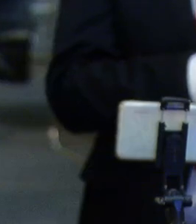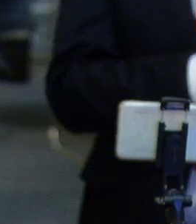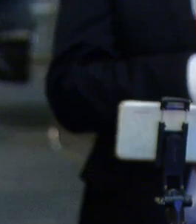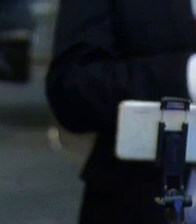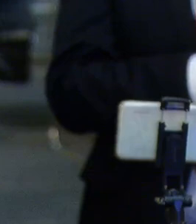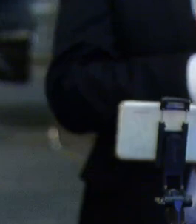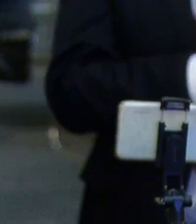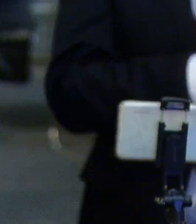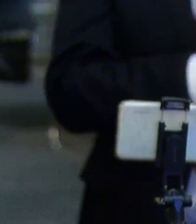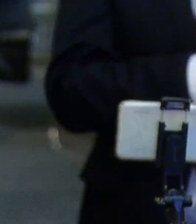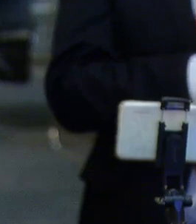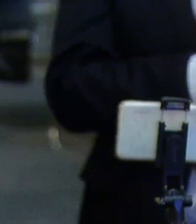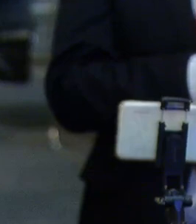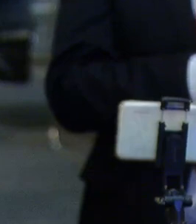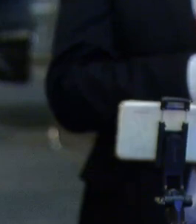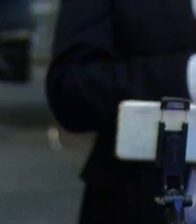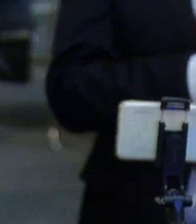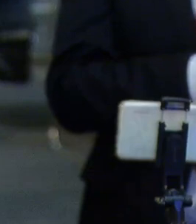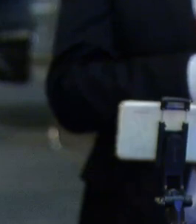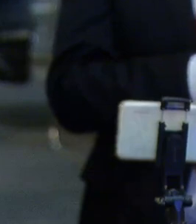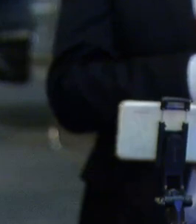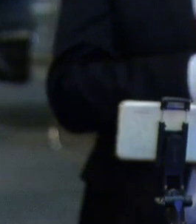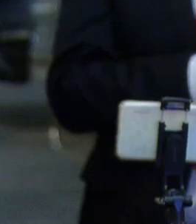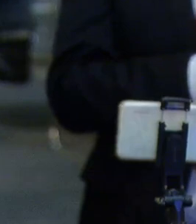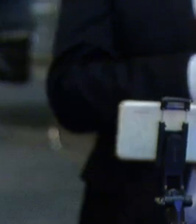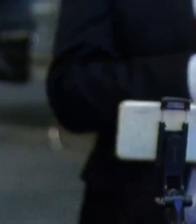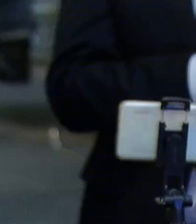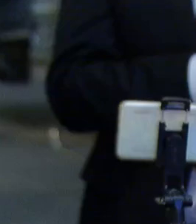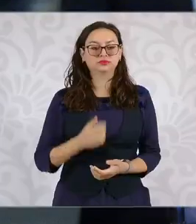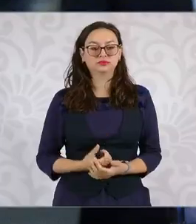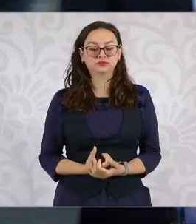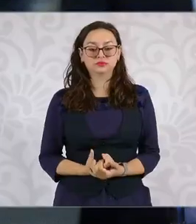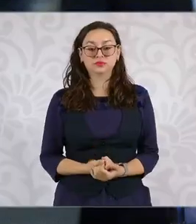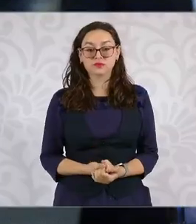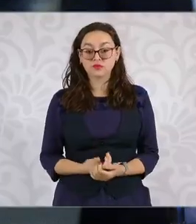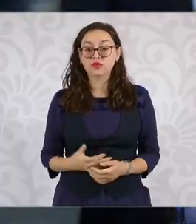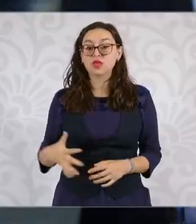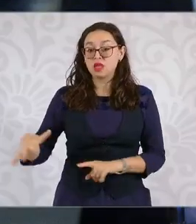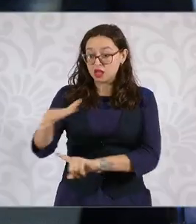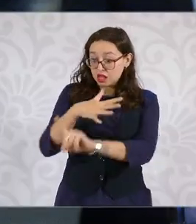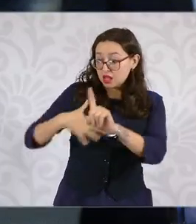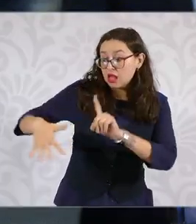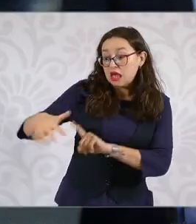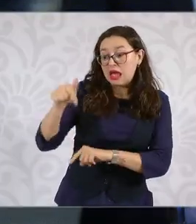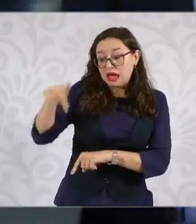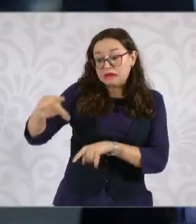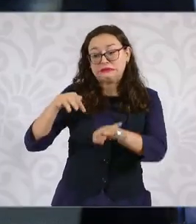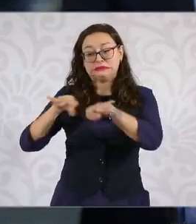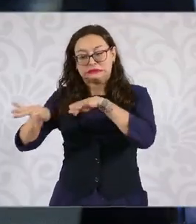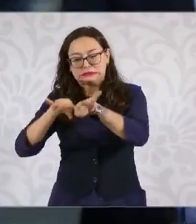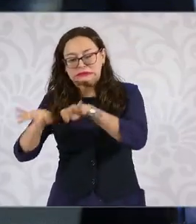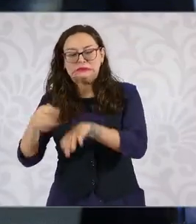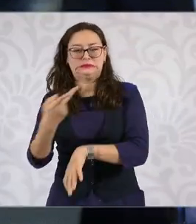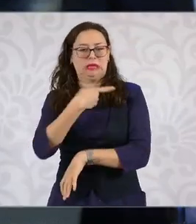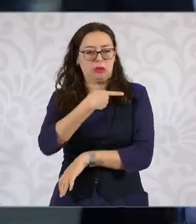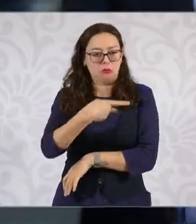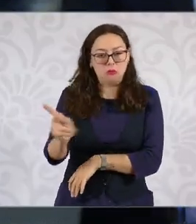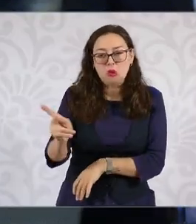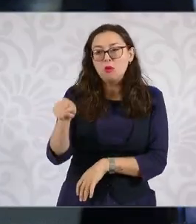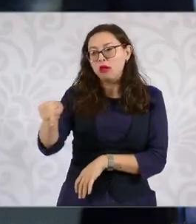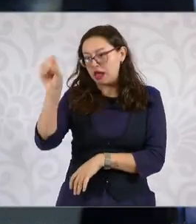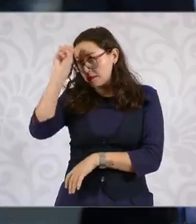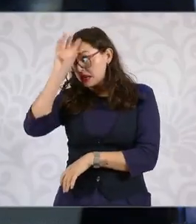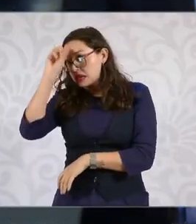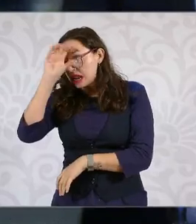precarias laborales en donde hay incluso que estas condiciones precarias han generado la muerte, por ejemplo, el caso de Mineros.